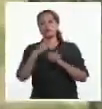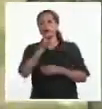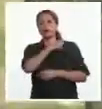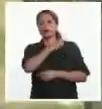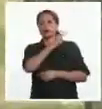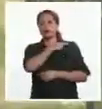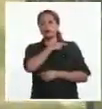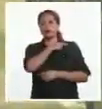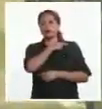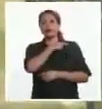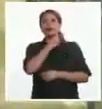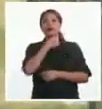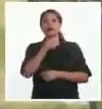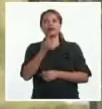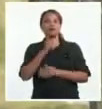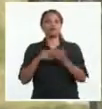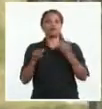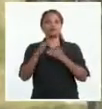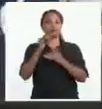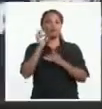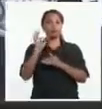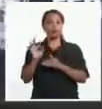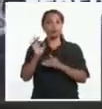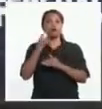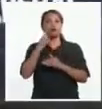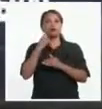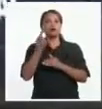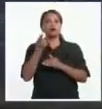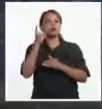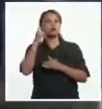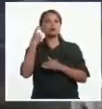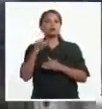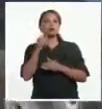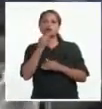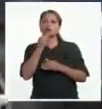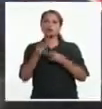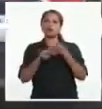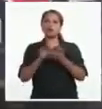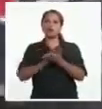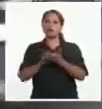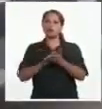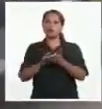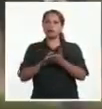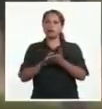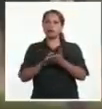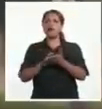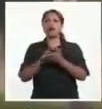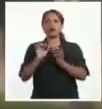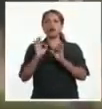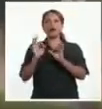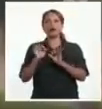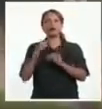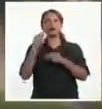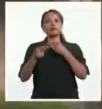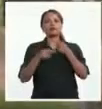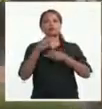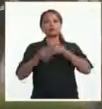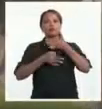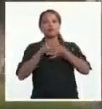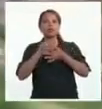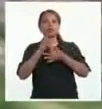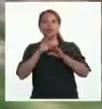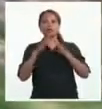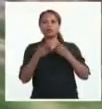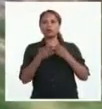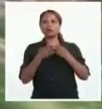federales y estatales del más alto nivel fueron omisas y negligentes. Además, alteraron hechos y circunstancias con el fin de